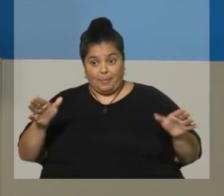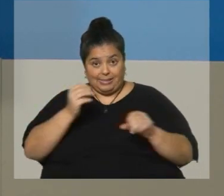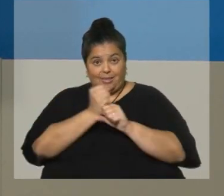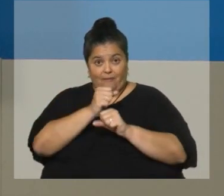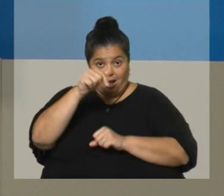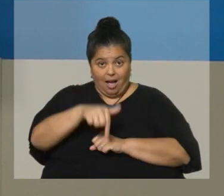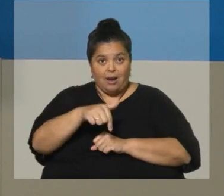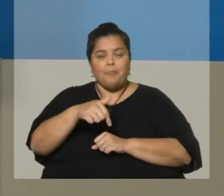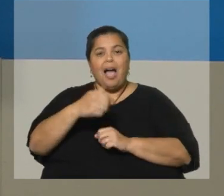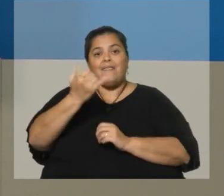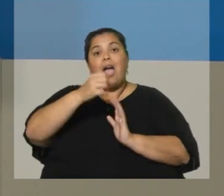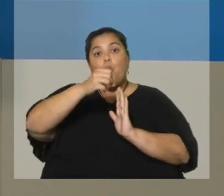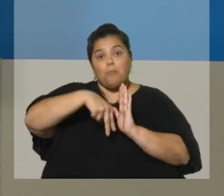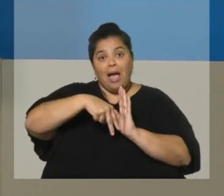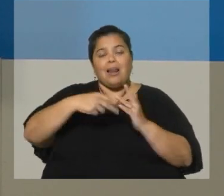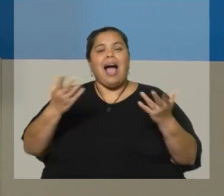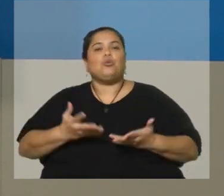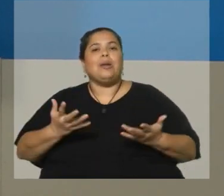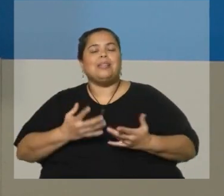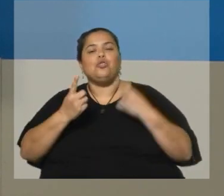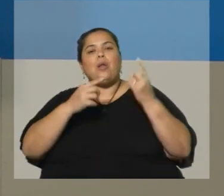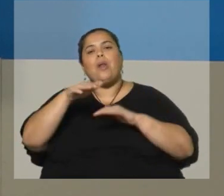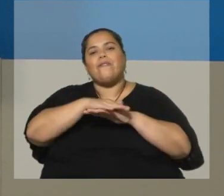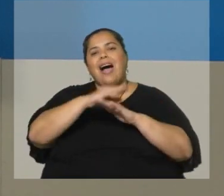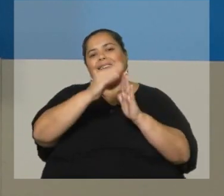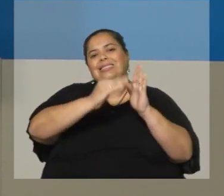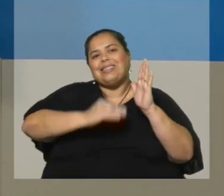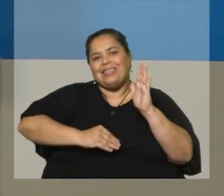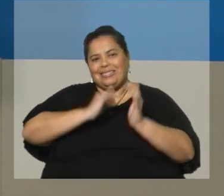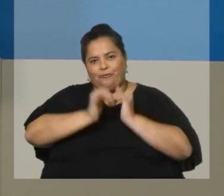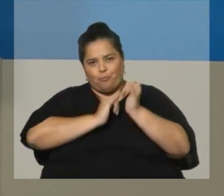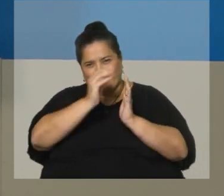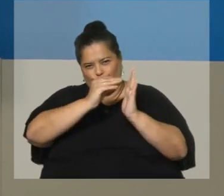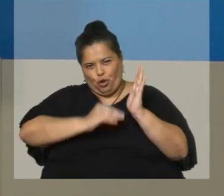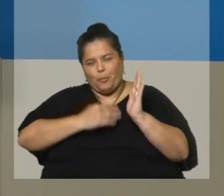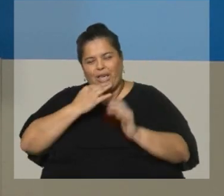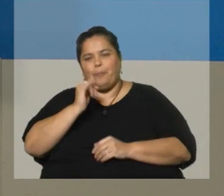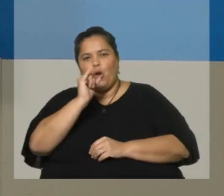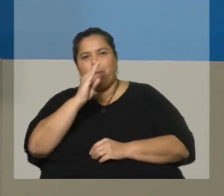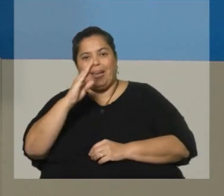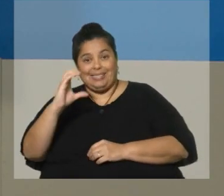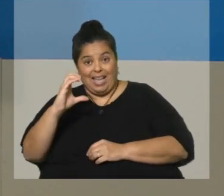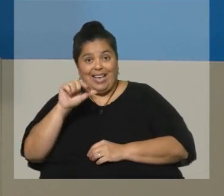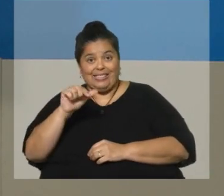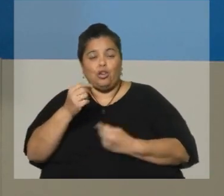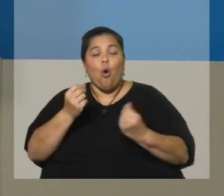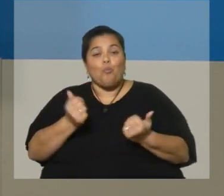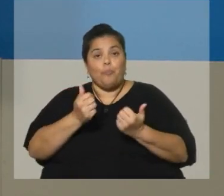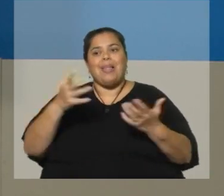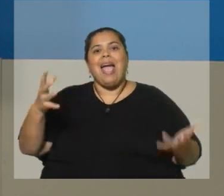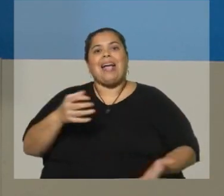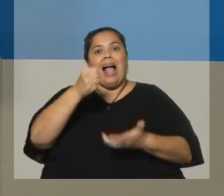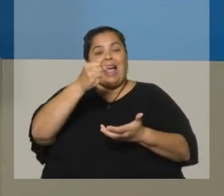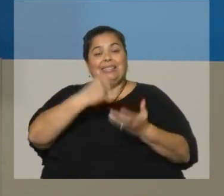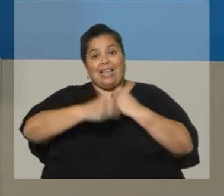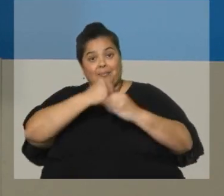en ese plan estaba la actualización de algunas de las bases, por ejemplo, del IPC. El IPC se construye sobre una canasta de